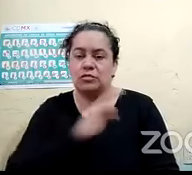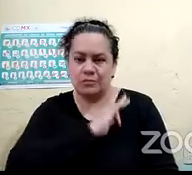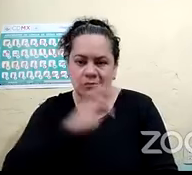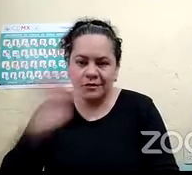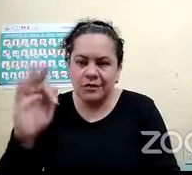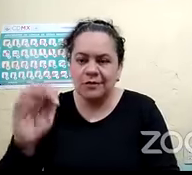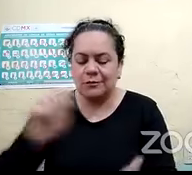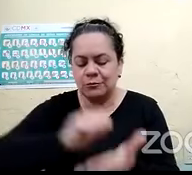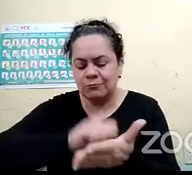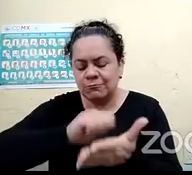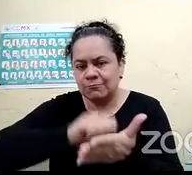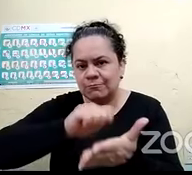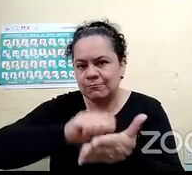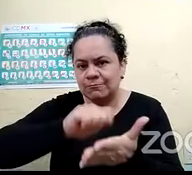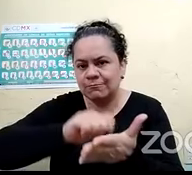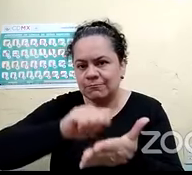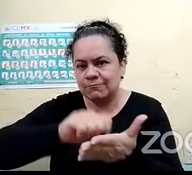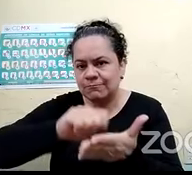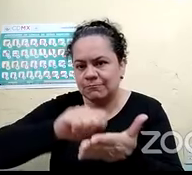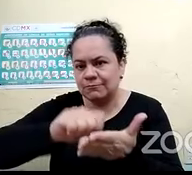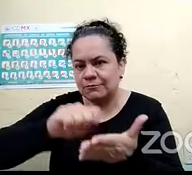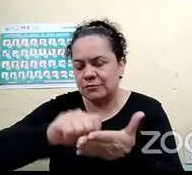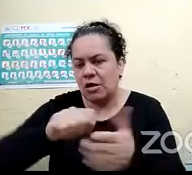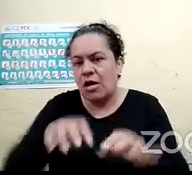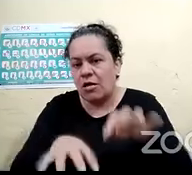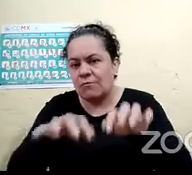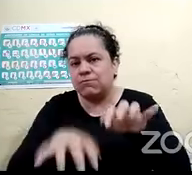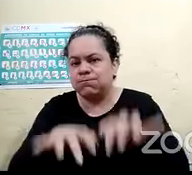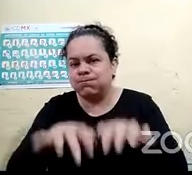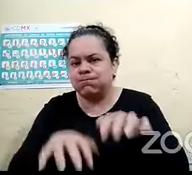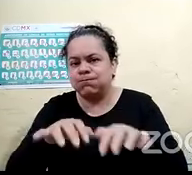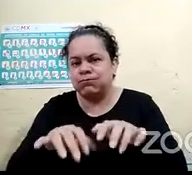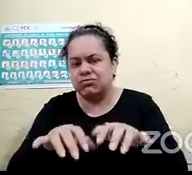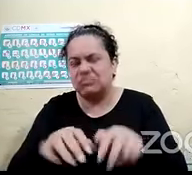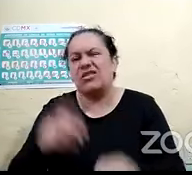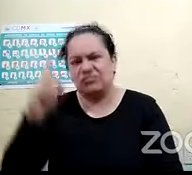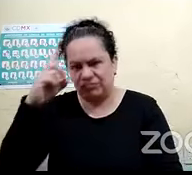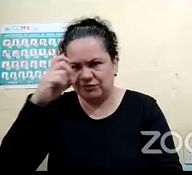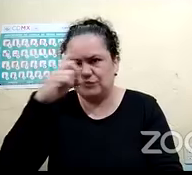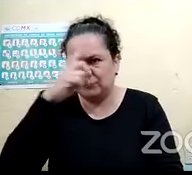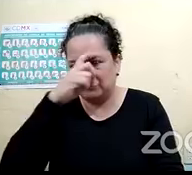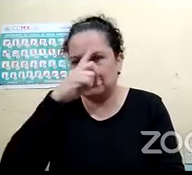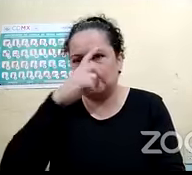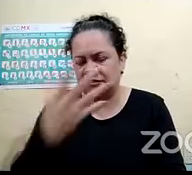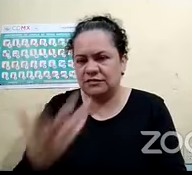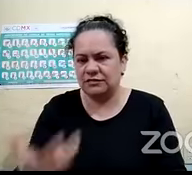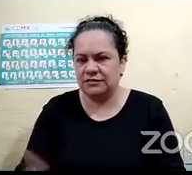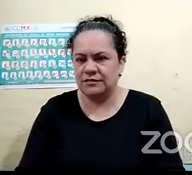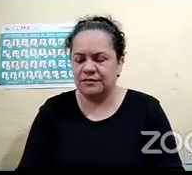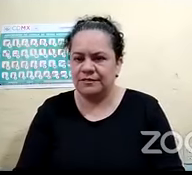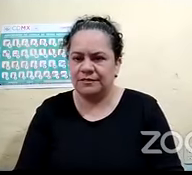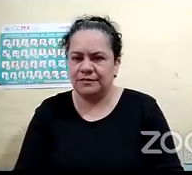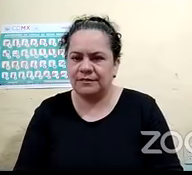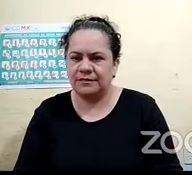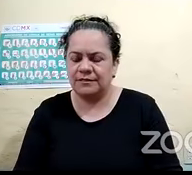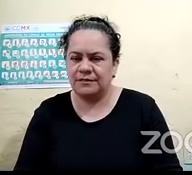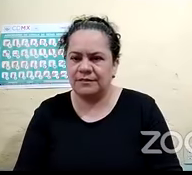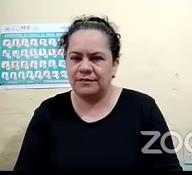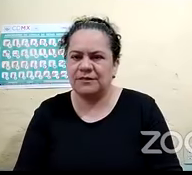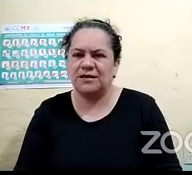o una máquina de escribir. Y va a ser algo muy difícil, pues de traer, muy